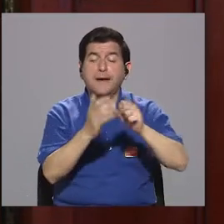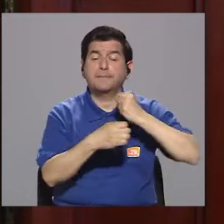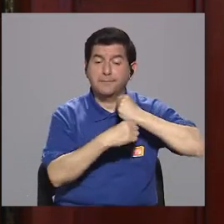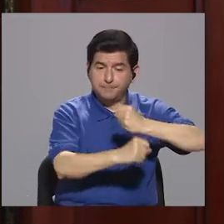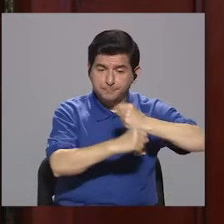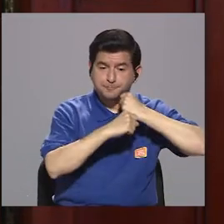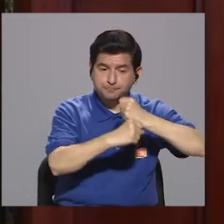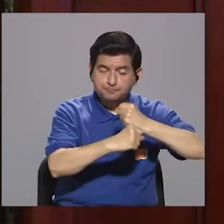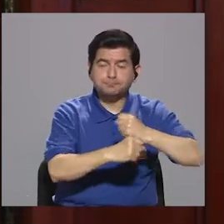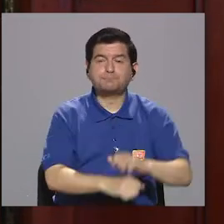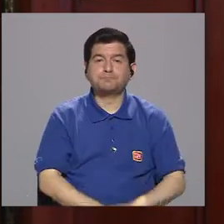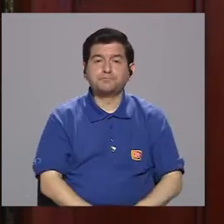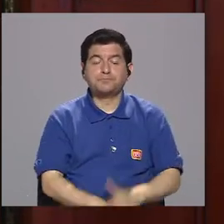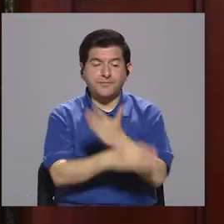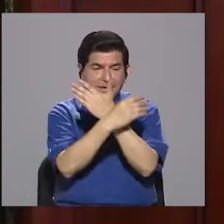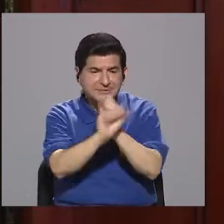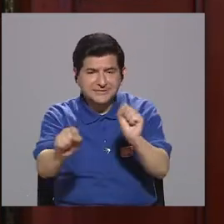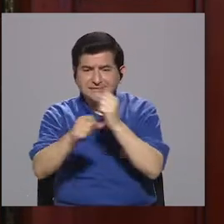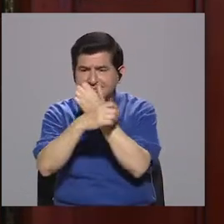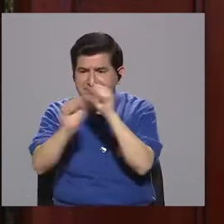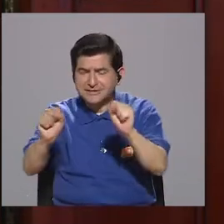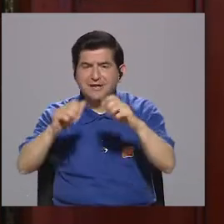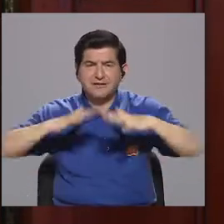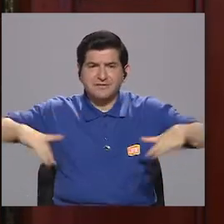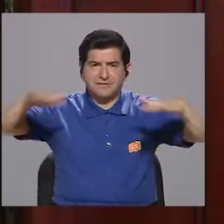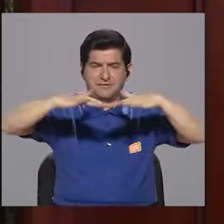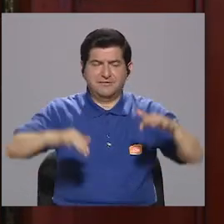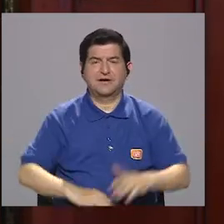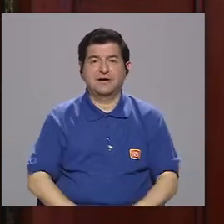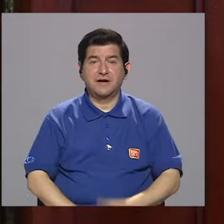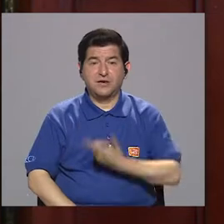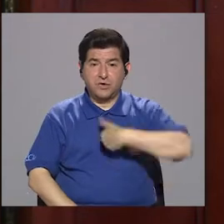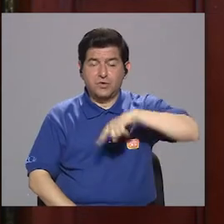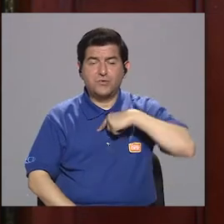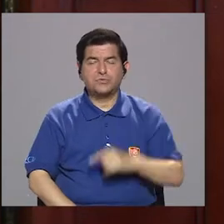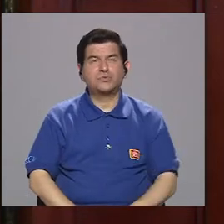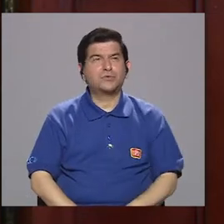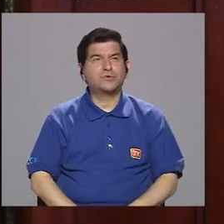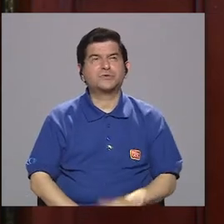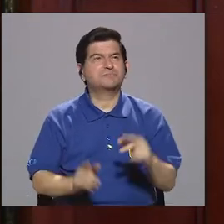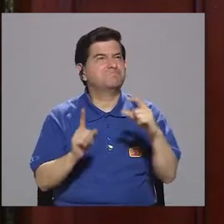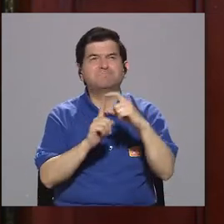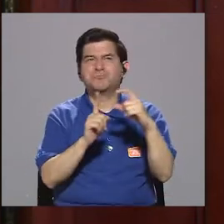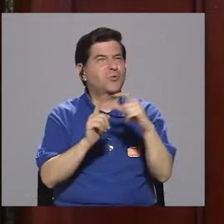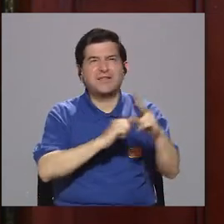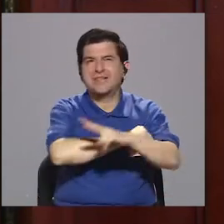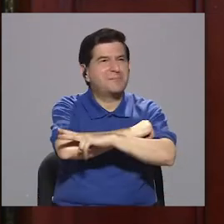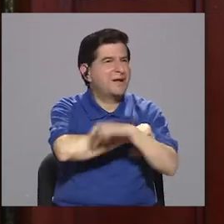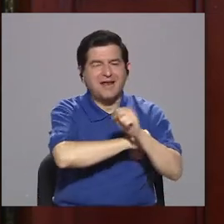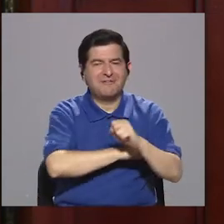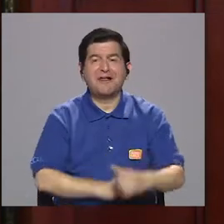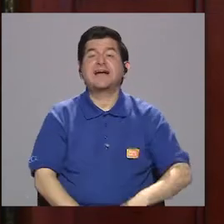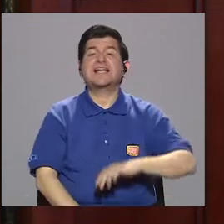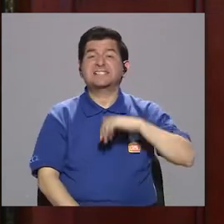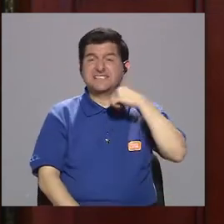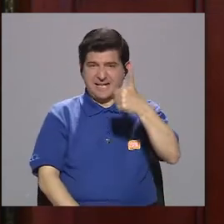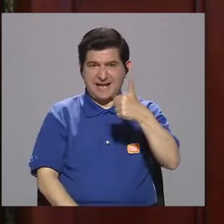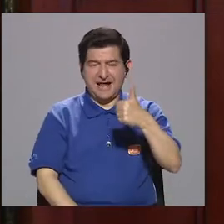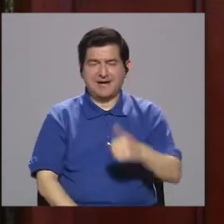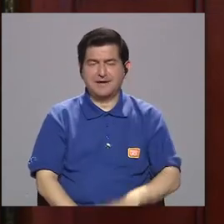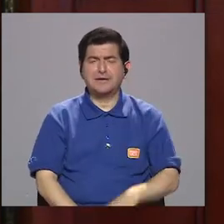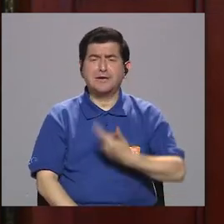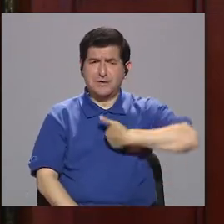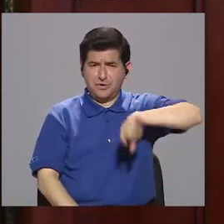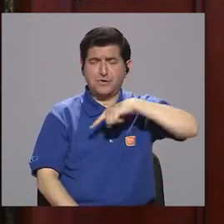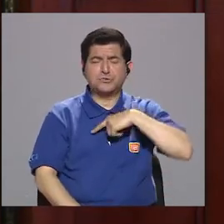municipalidad ha venido rescatando espacios. Le hemos venido robando, ganando, la palabra no es